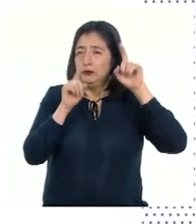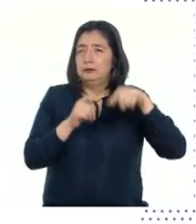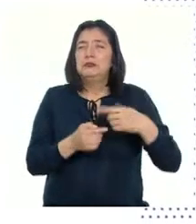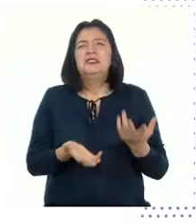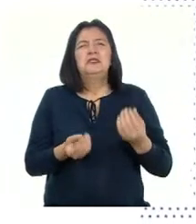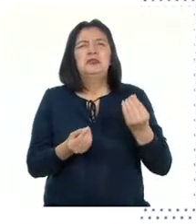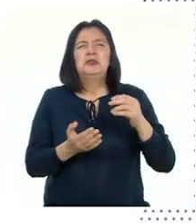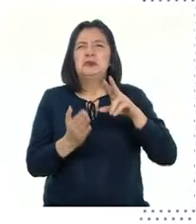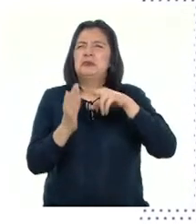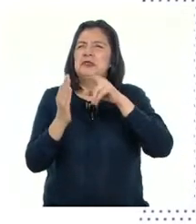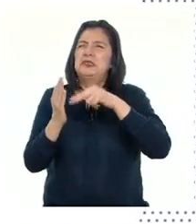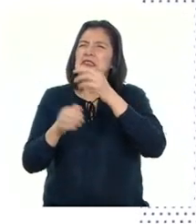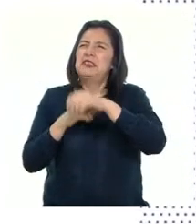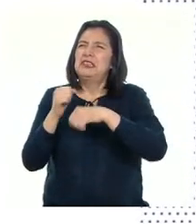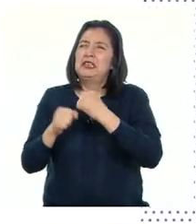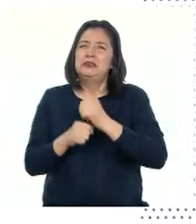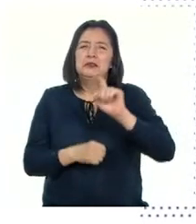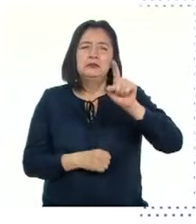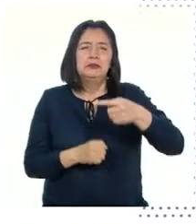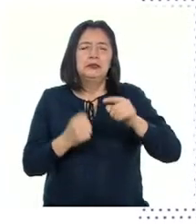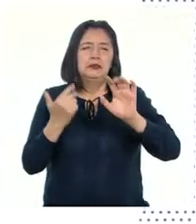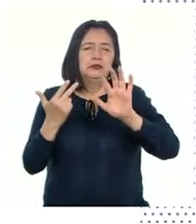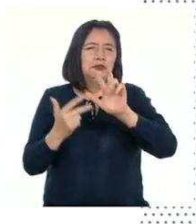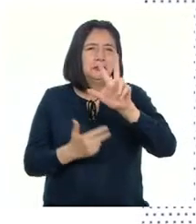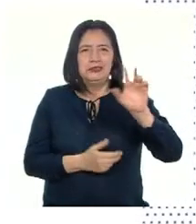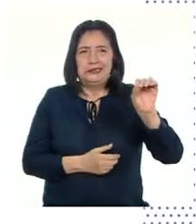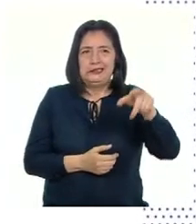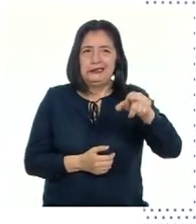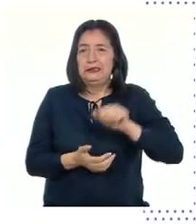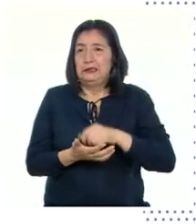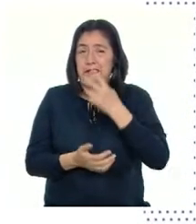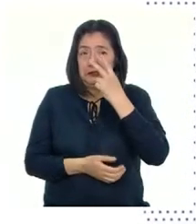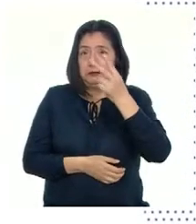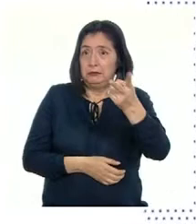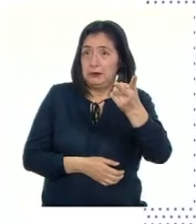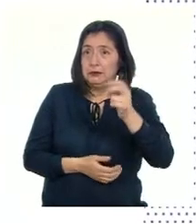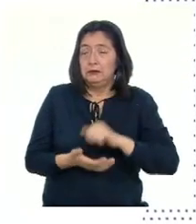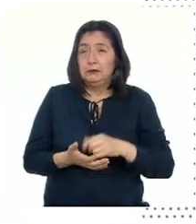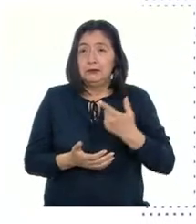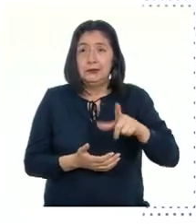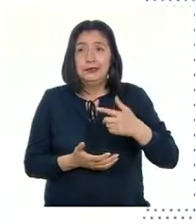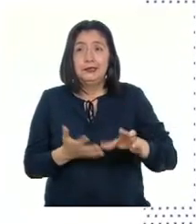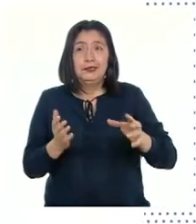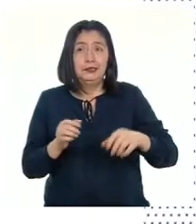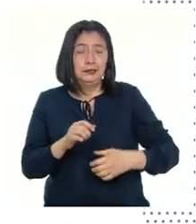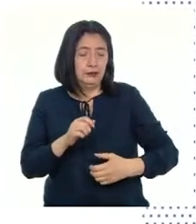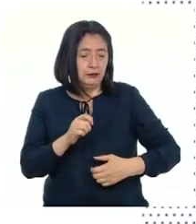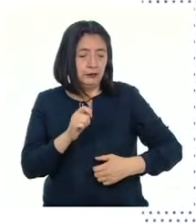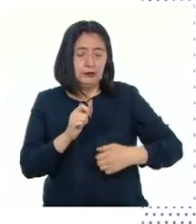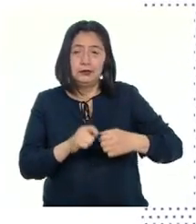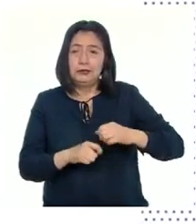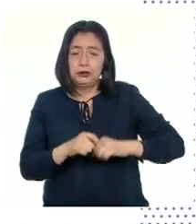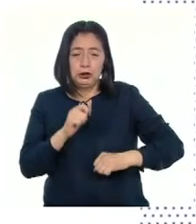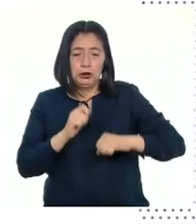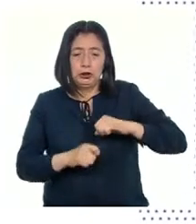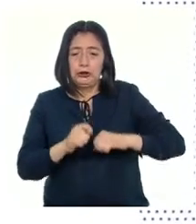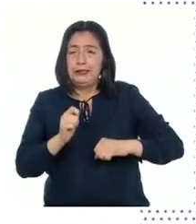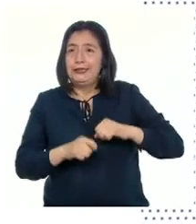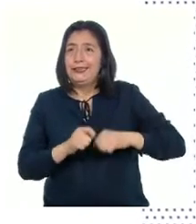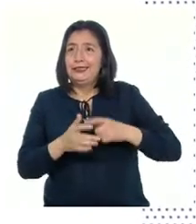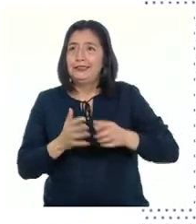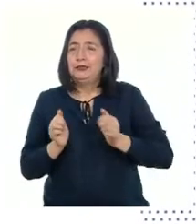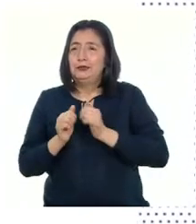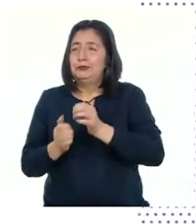aproximadamente por el año 1830 Aquí podemos ver la cajita rítmica que acompaña la comparsa de